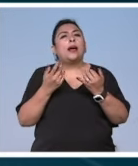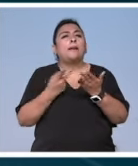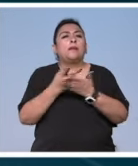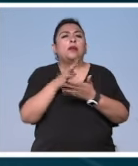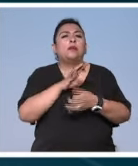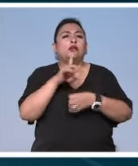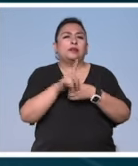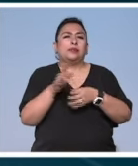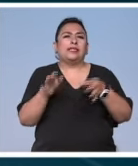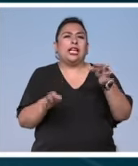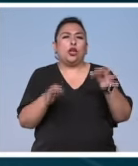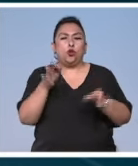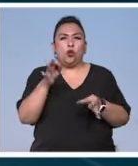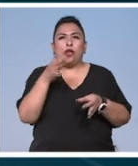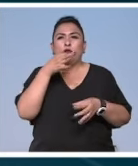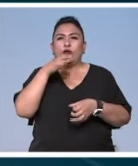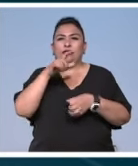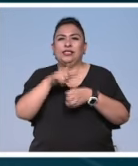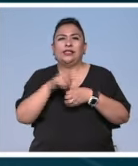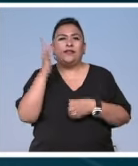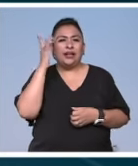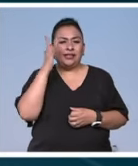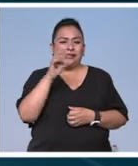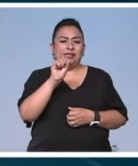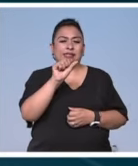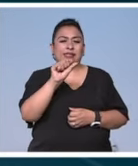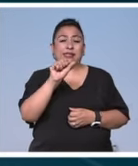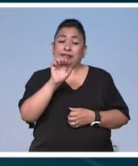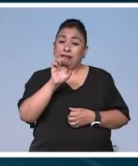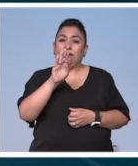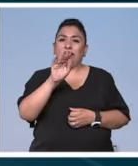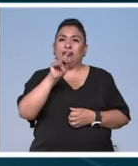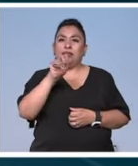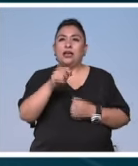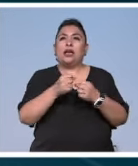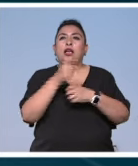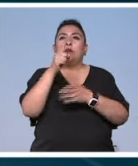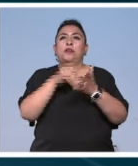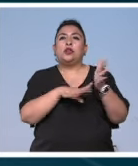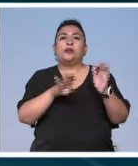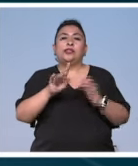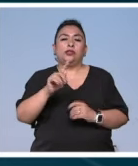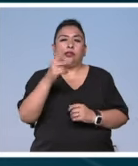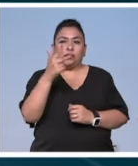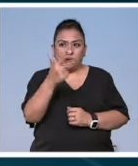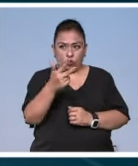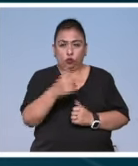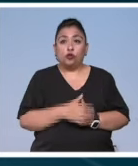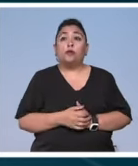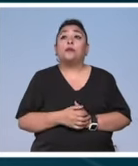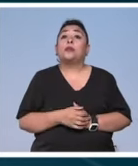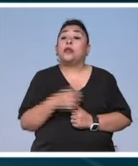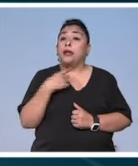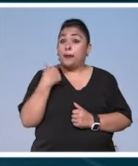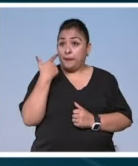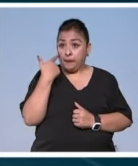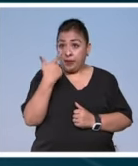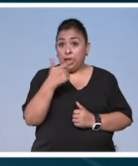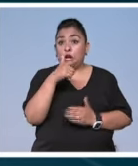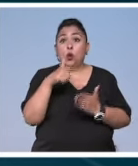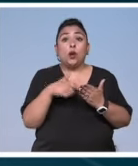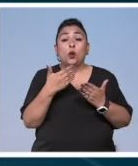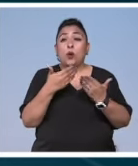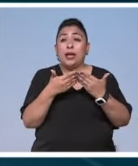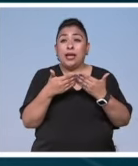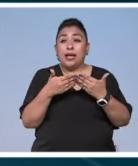especial del curado en el festival de San Sebastián en 1978 no se la pierdan El Lugar